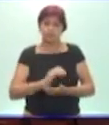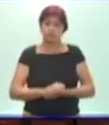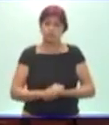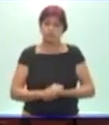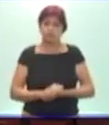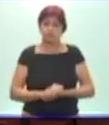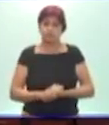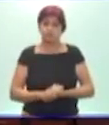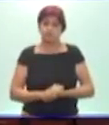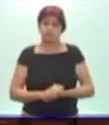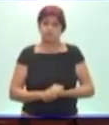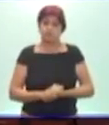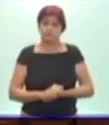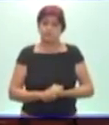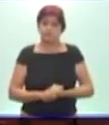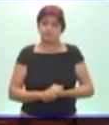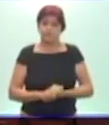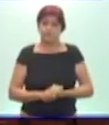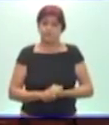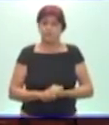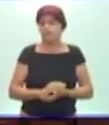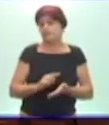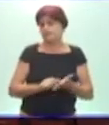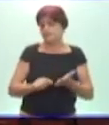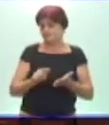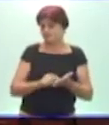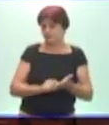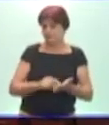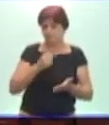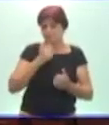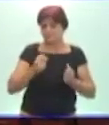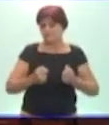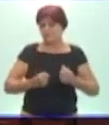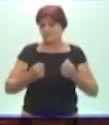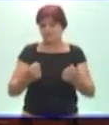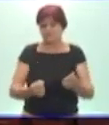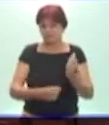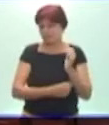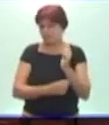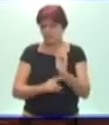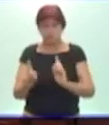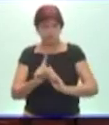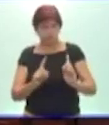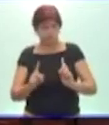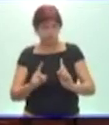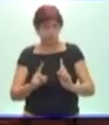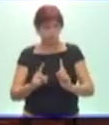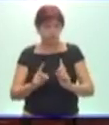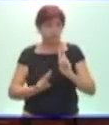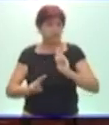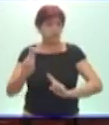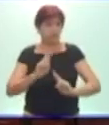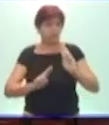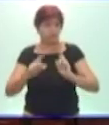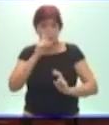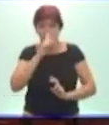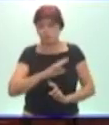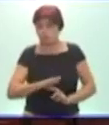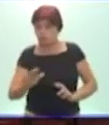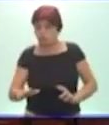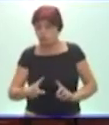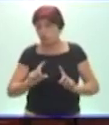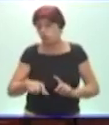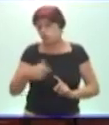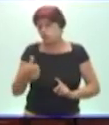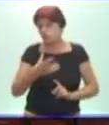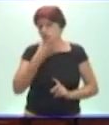eso es que si el niño esa planificación no puede ser forzada, hay que negociar con ellos qué cosa es lo que le gusta, qué cosa es lo que